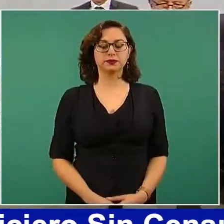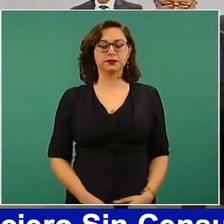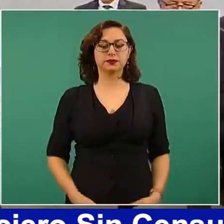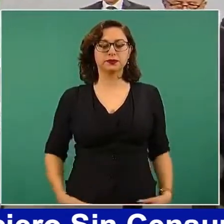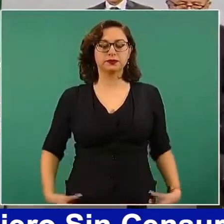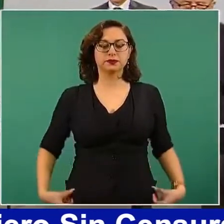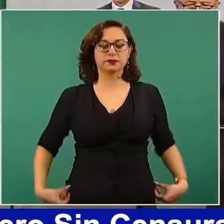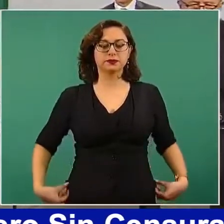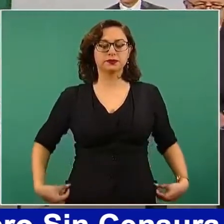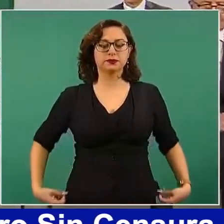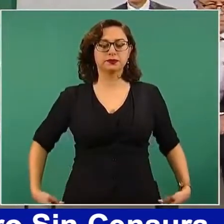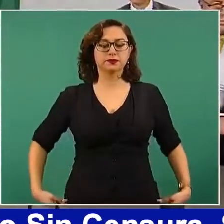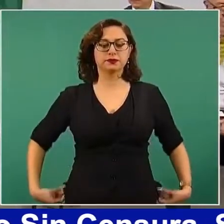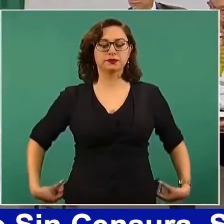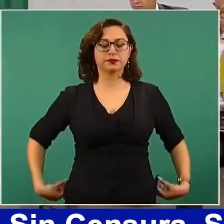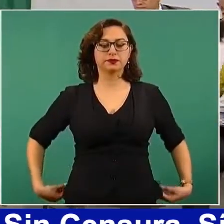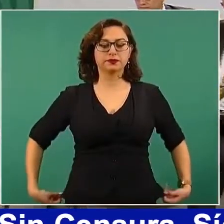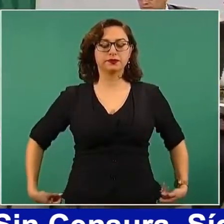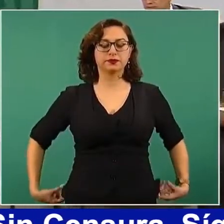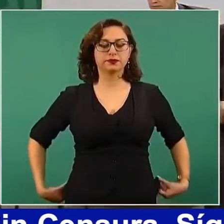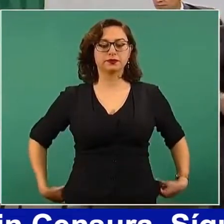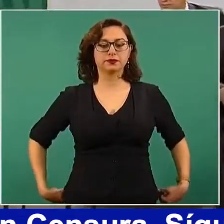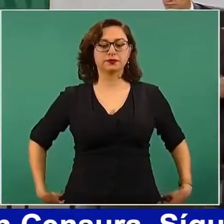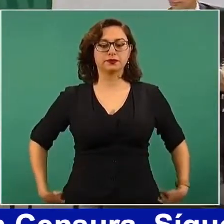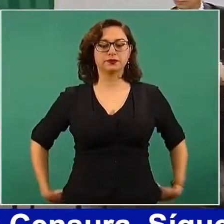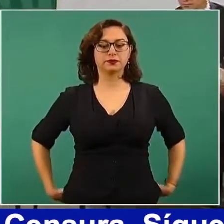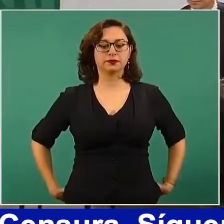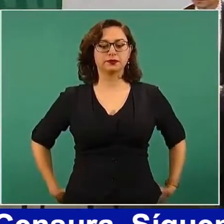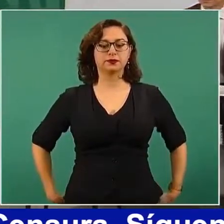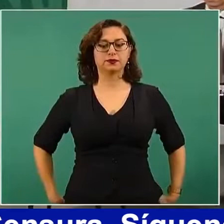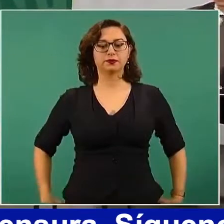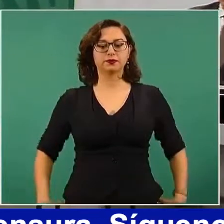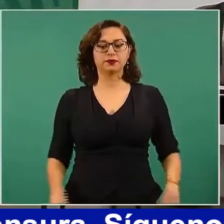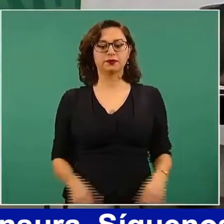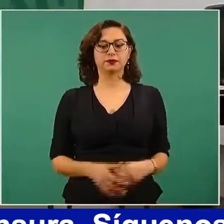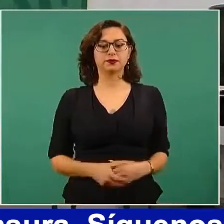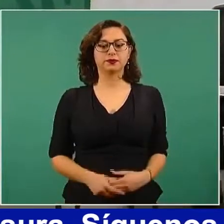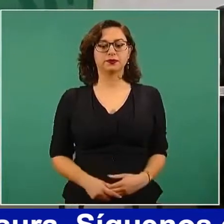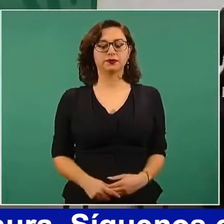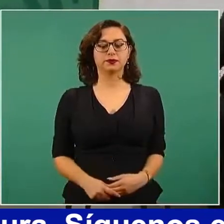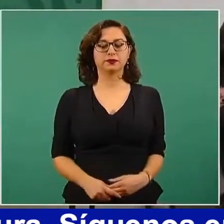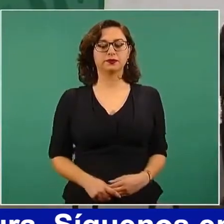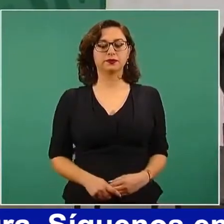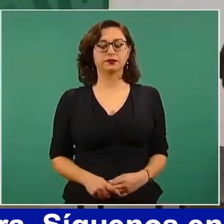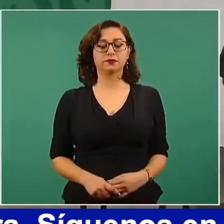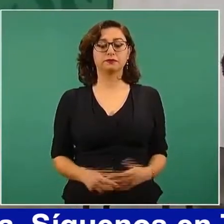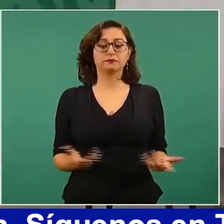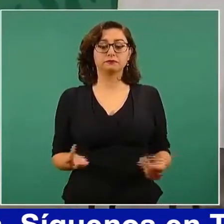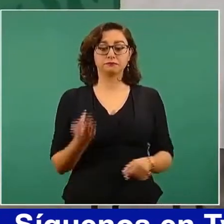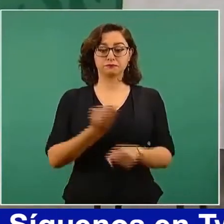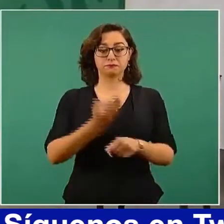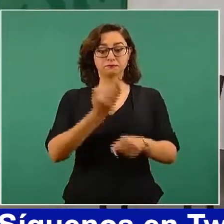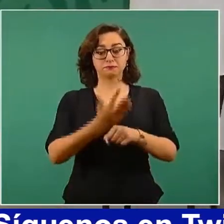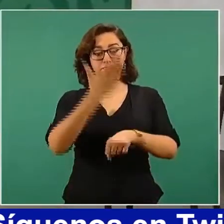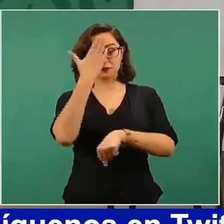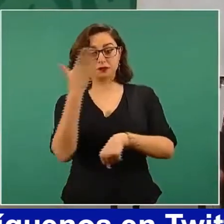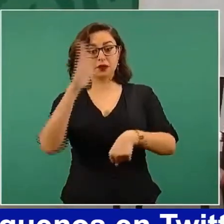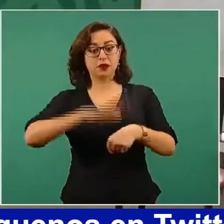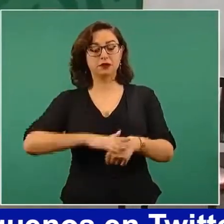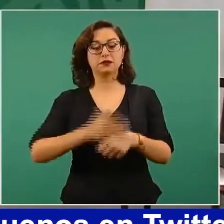Vamos a conmemorar el Día Mundial de la Salud.